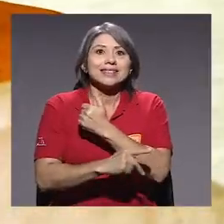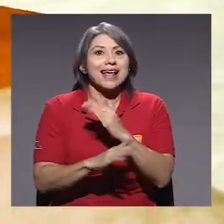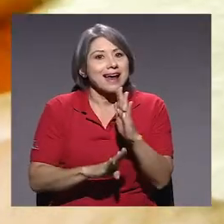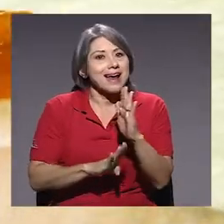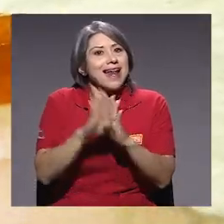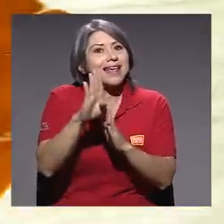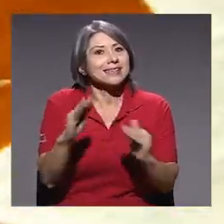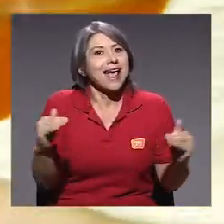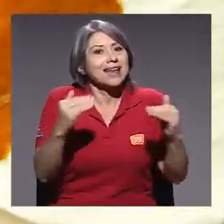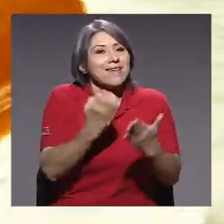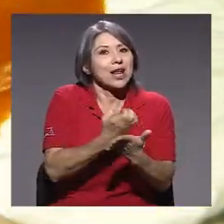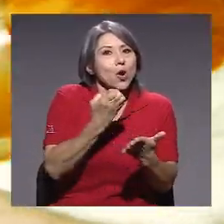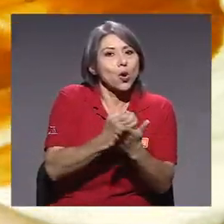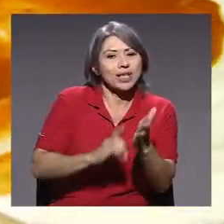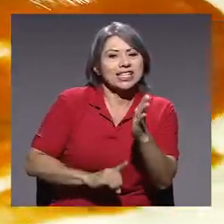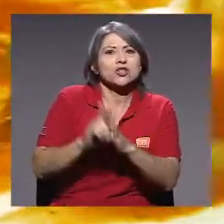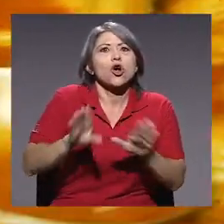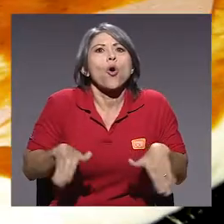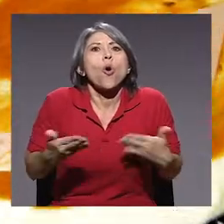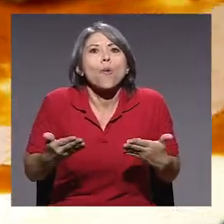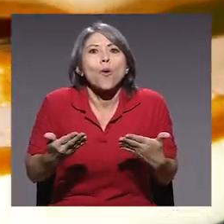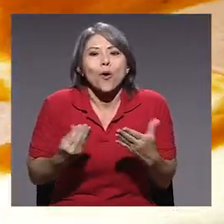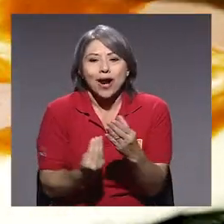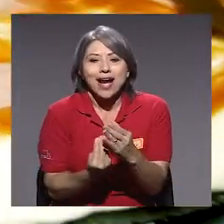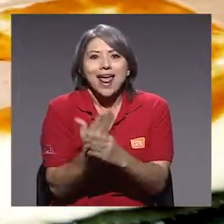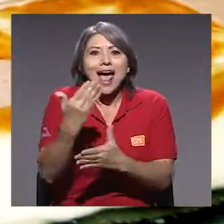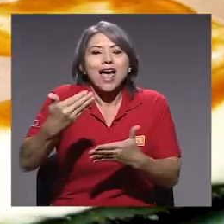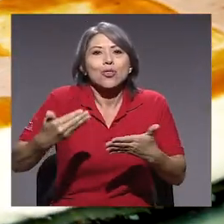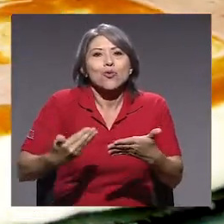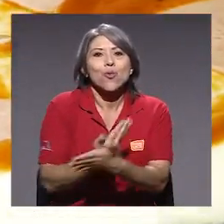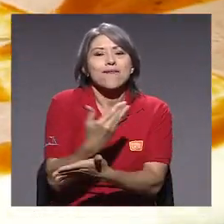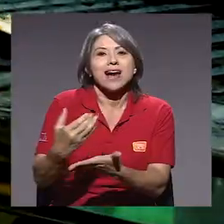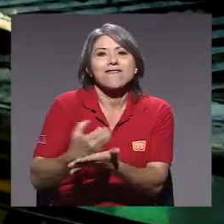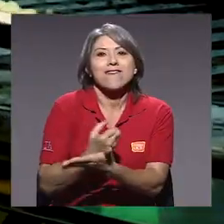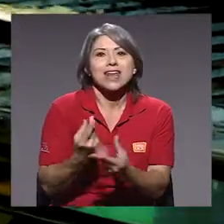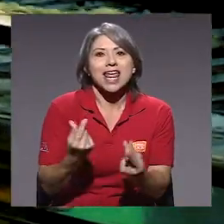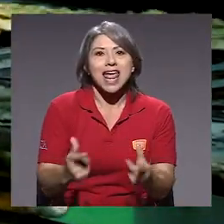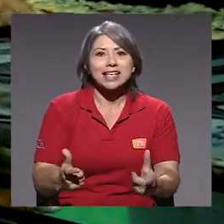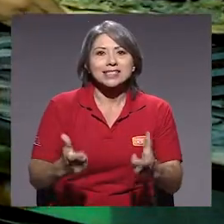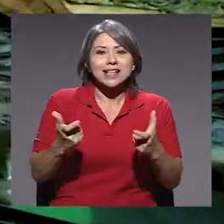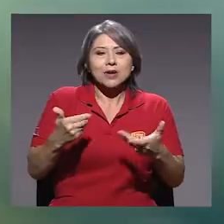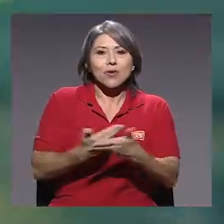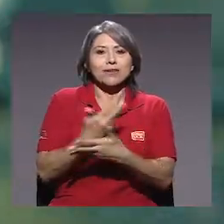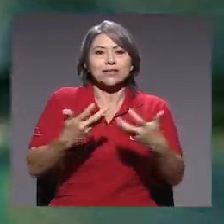a nivel económico y se desarrolla es creando nueva riqueza, nuevas industrias.